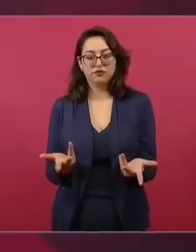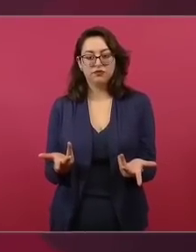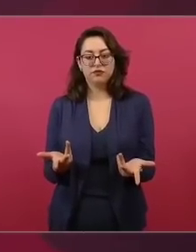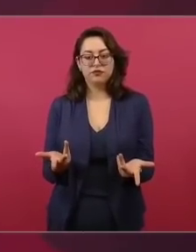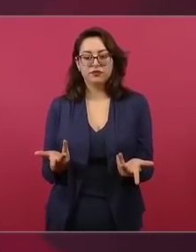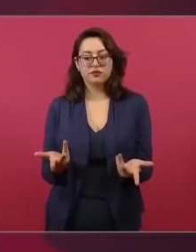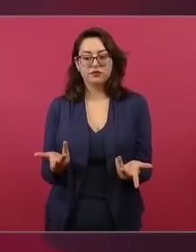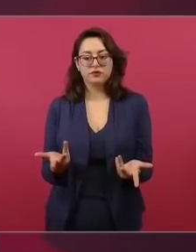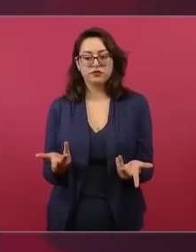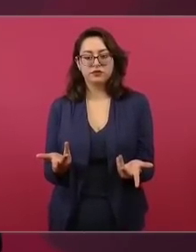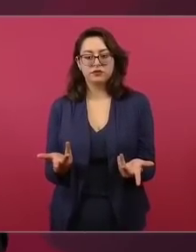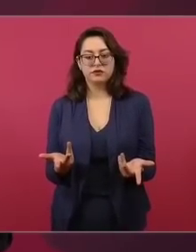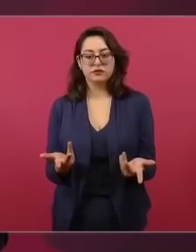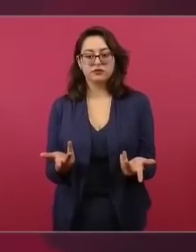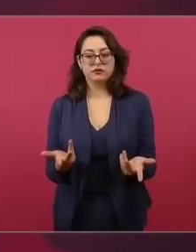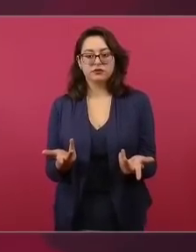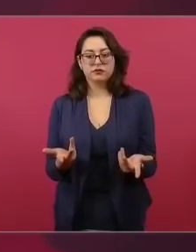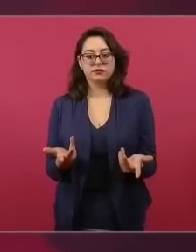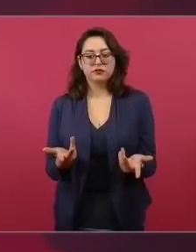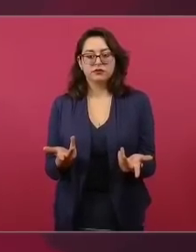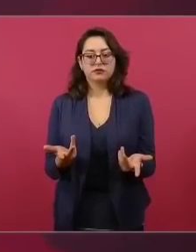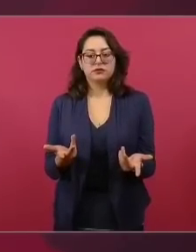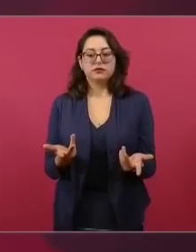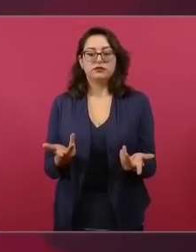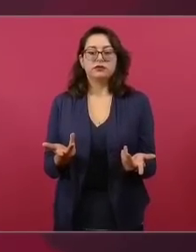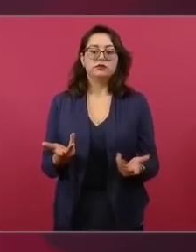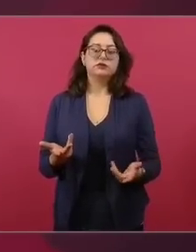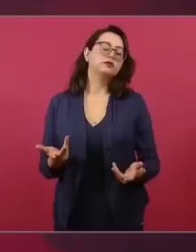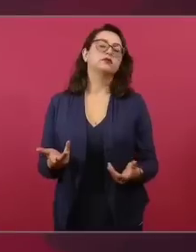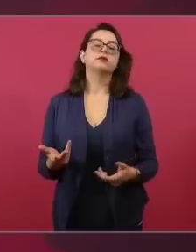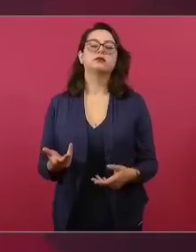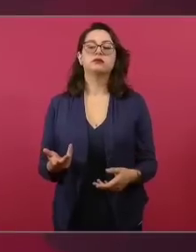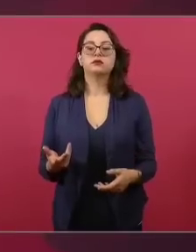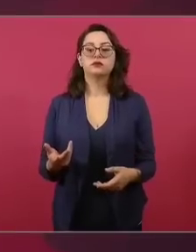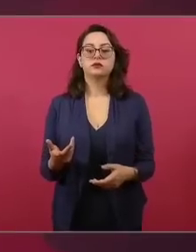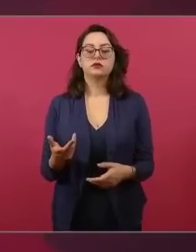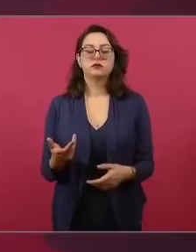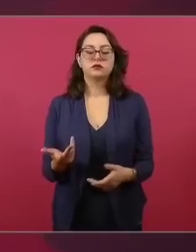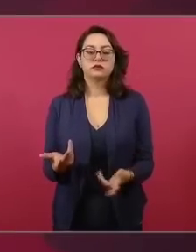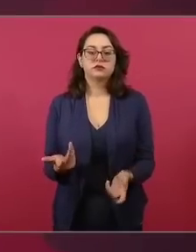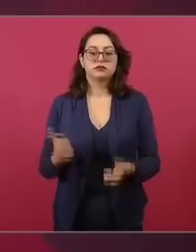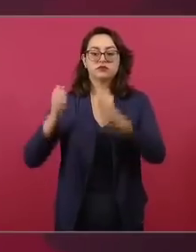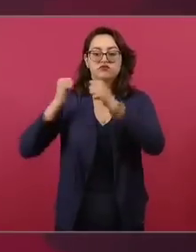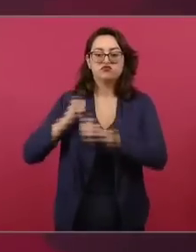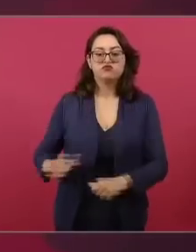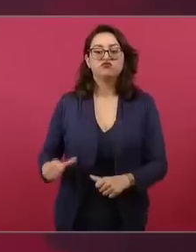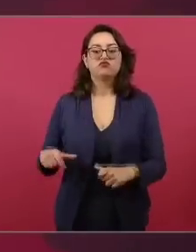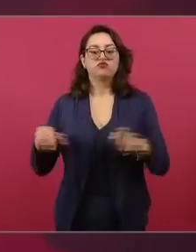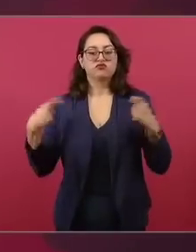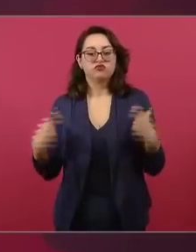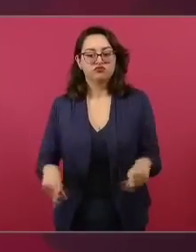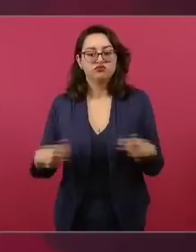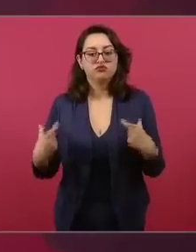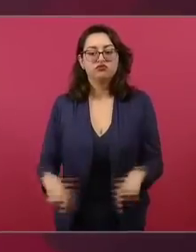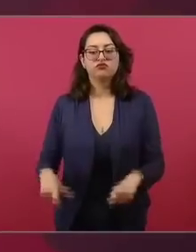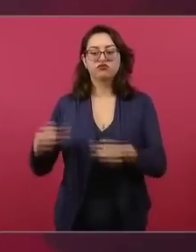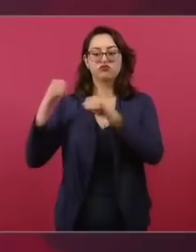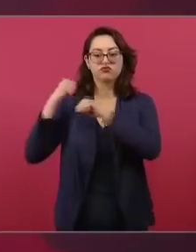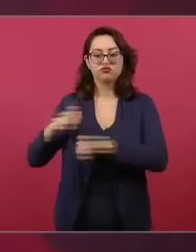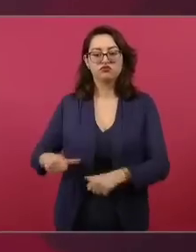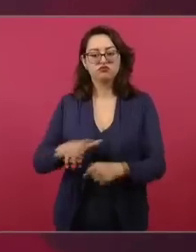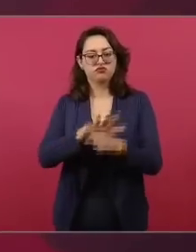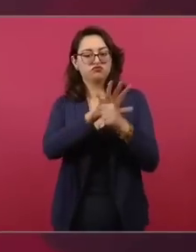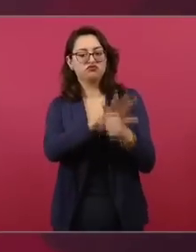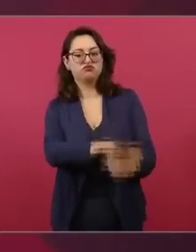de poder económico, un de poder político, un grupo de presión, un